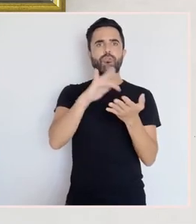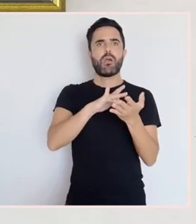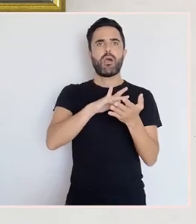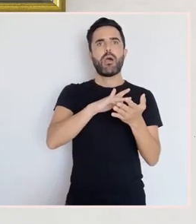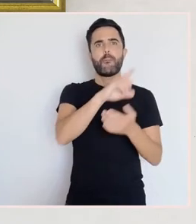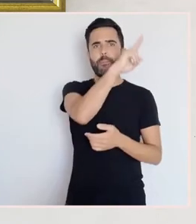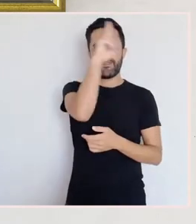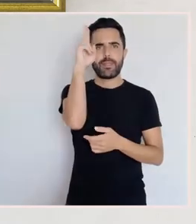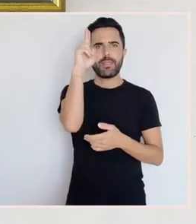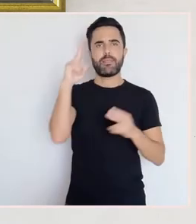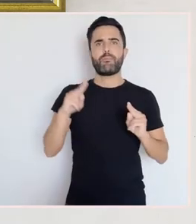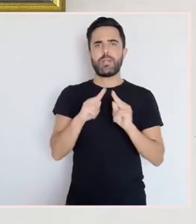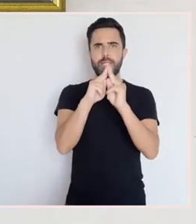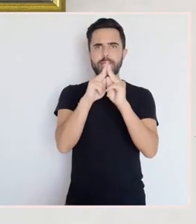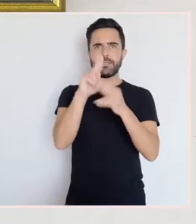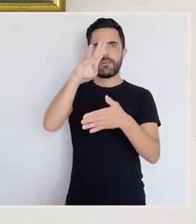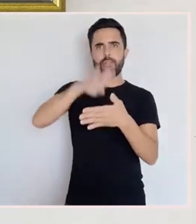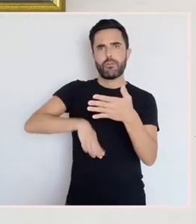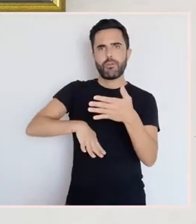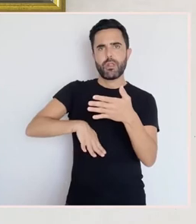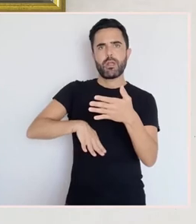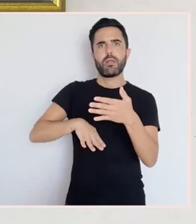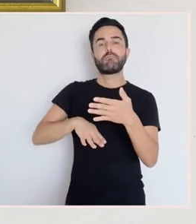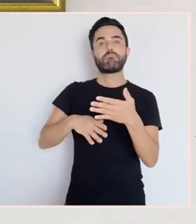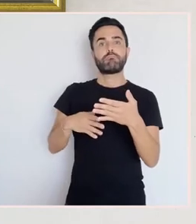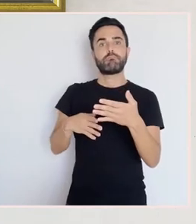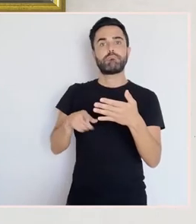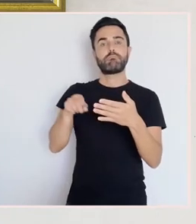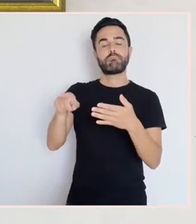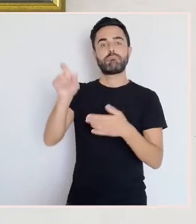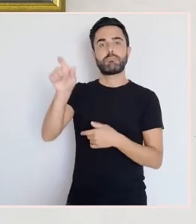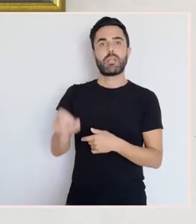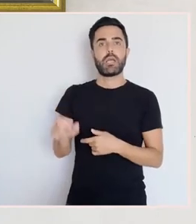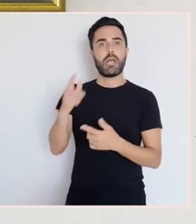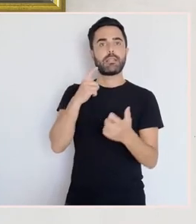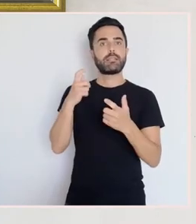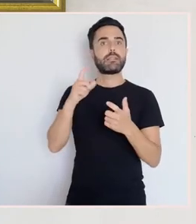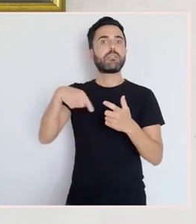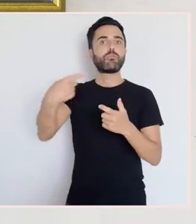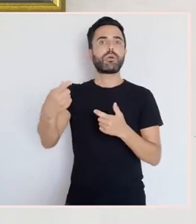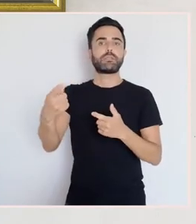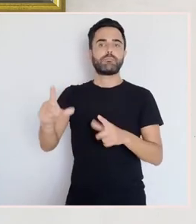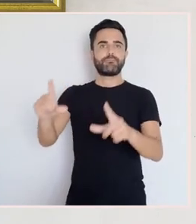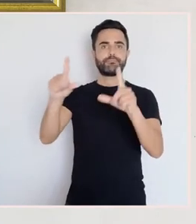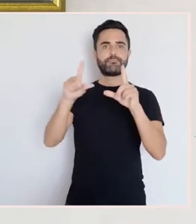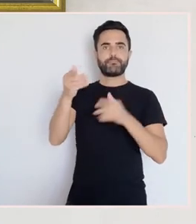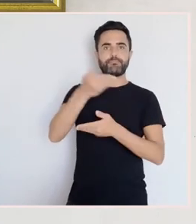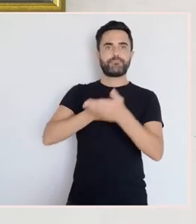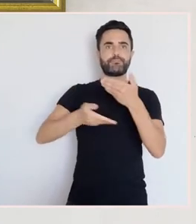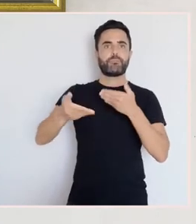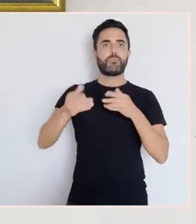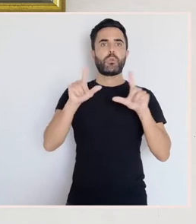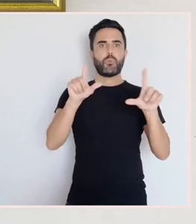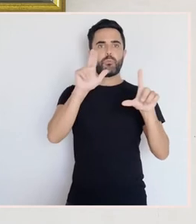e a cambio, estes artistas, pois, serían unha obra. Moitas delas, pois, os están aquí expostas no Museo de Pontevedra.